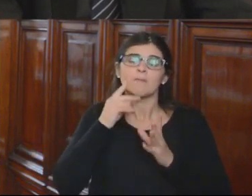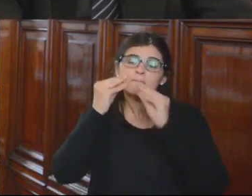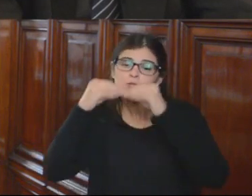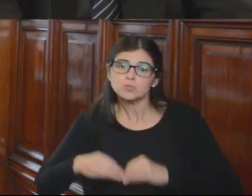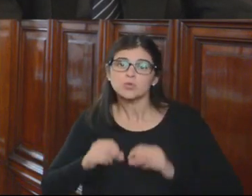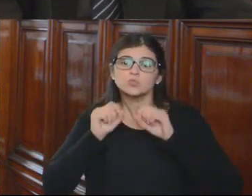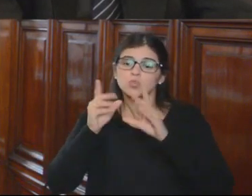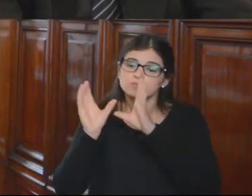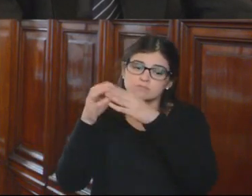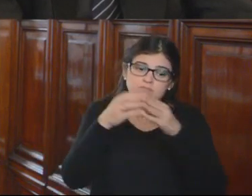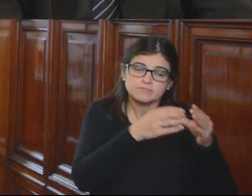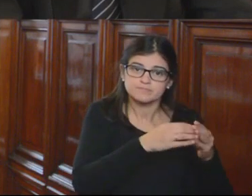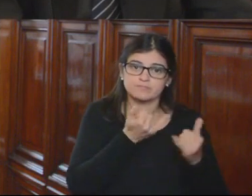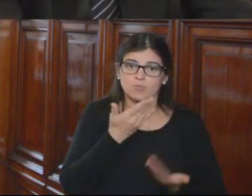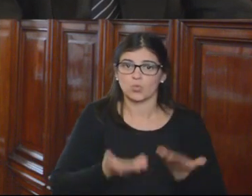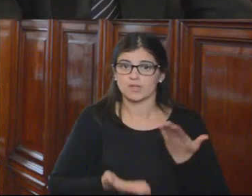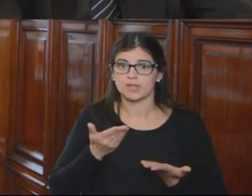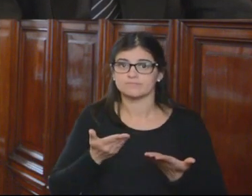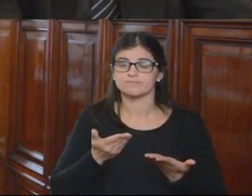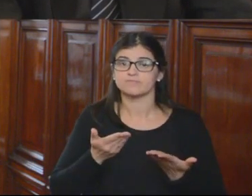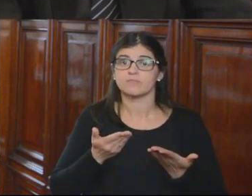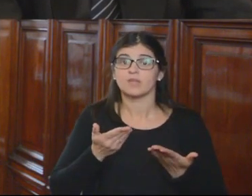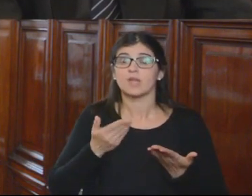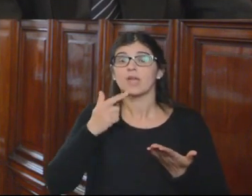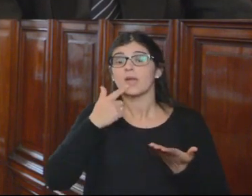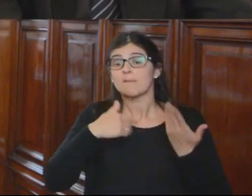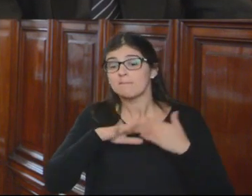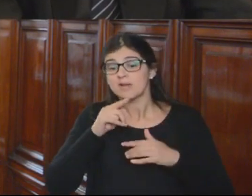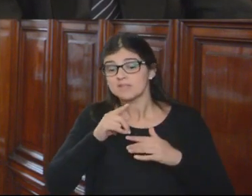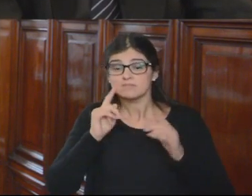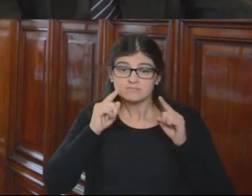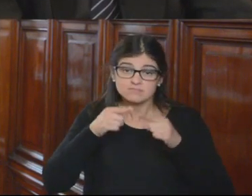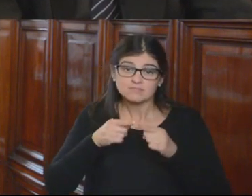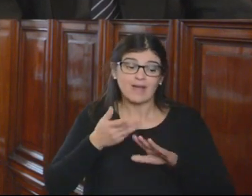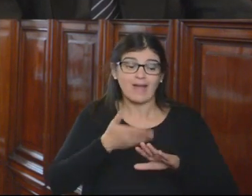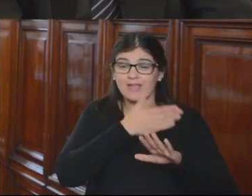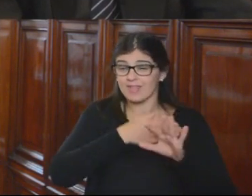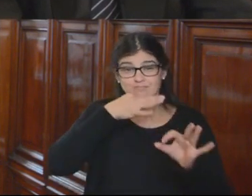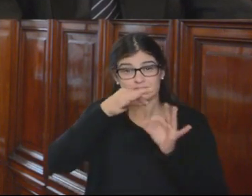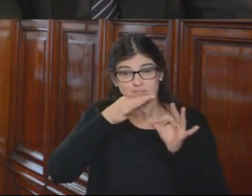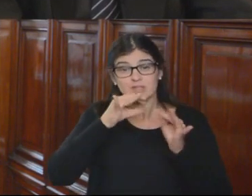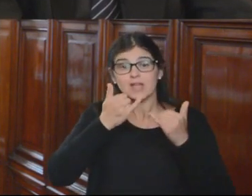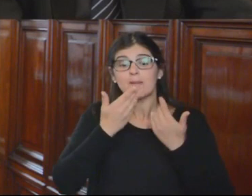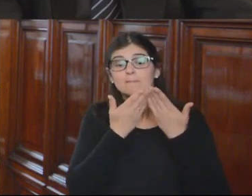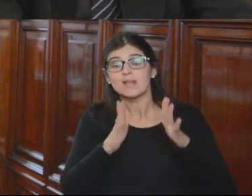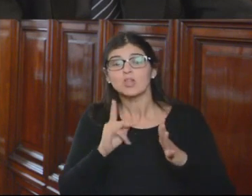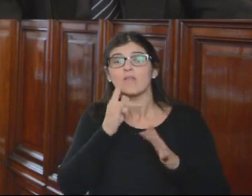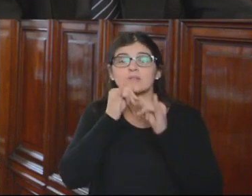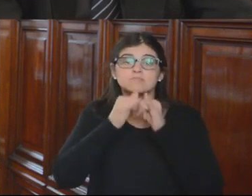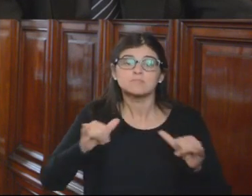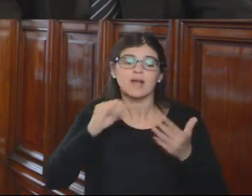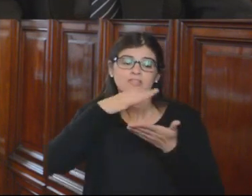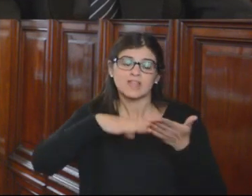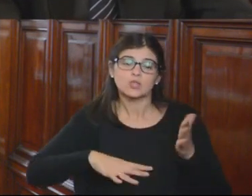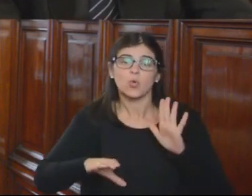de sus órganos judiciales. El marco constitucional señalado precedentemente fue establecido a partir de la promulgación del texto